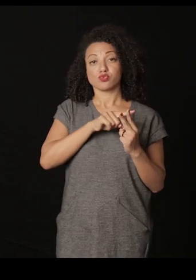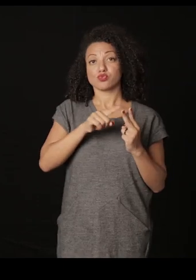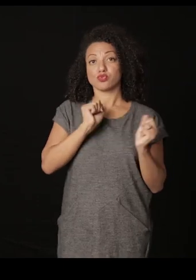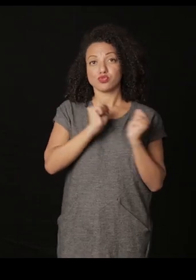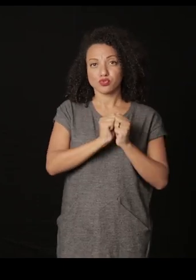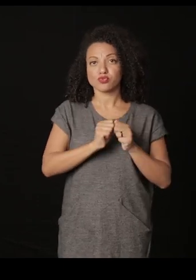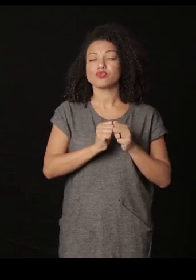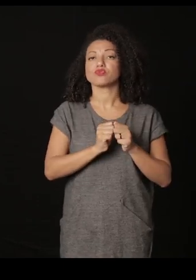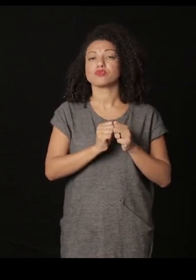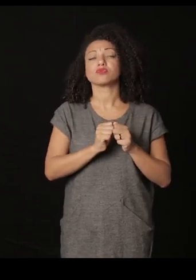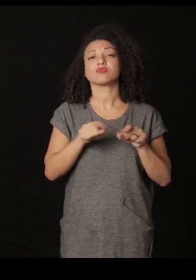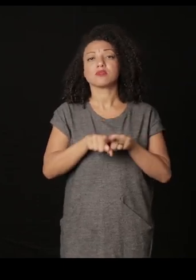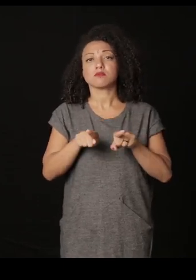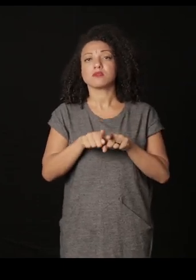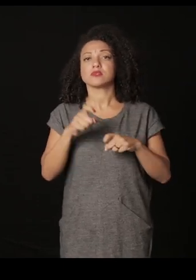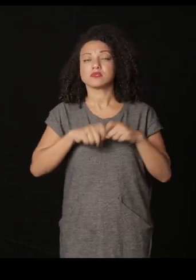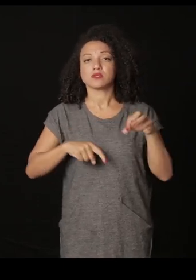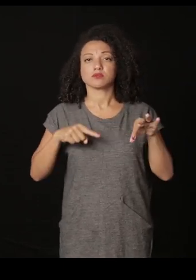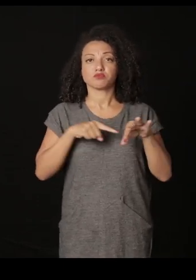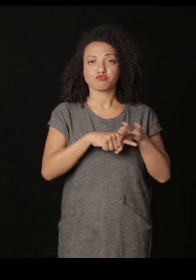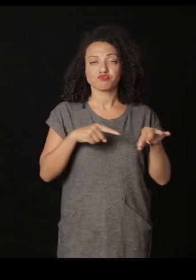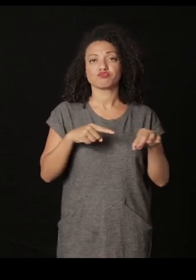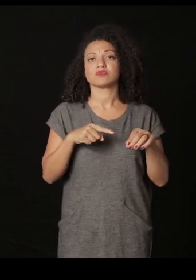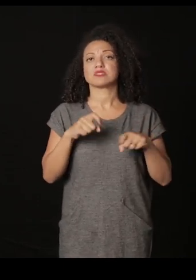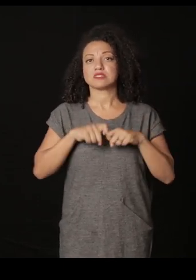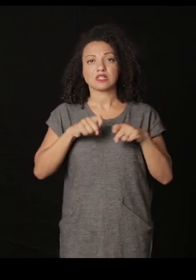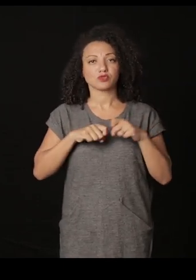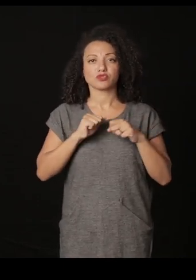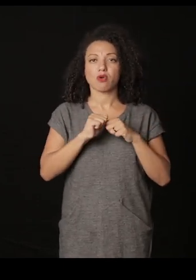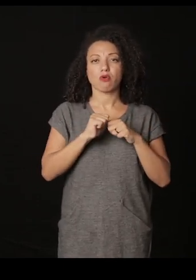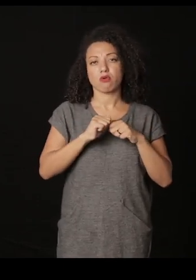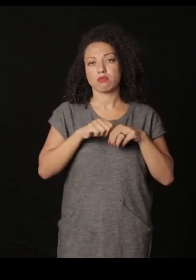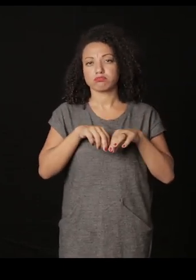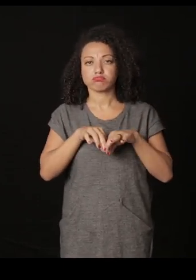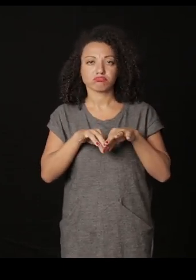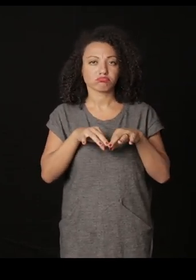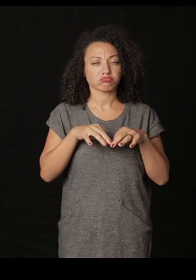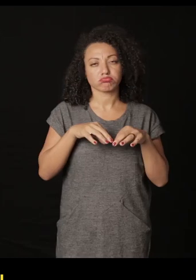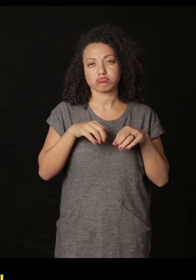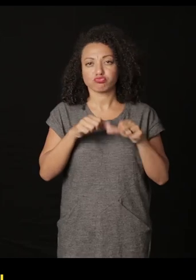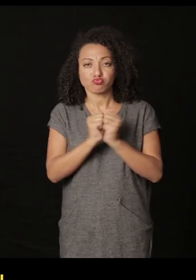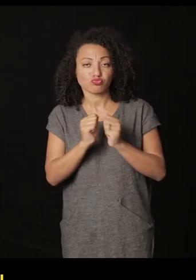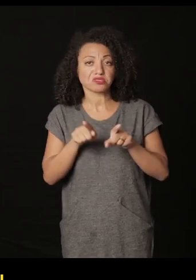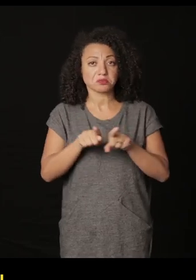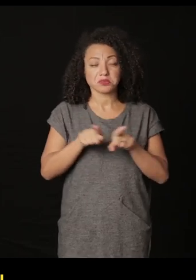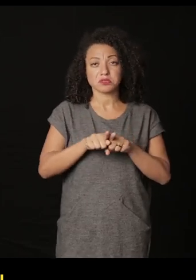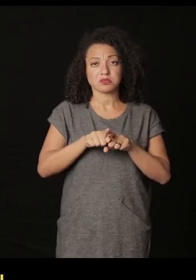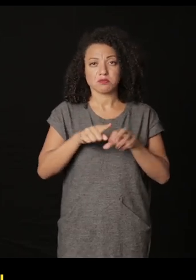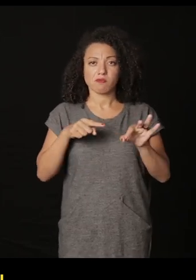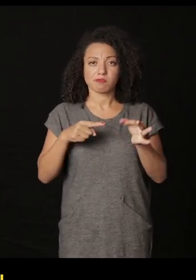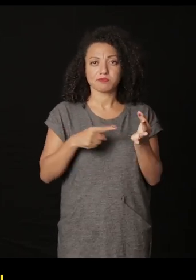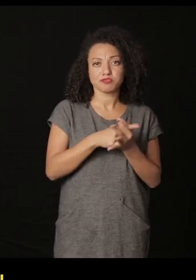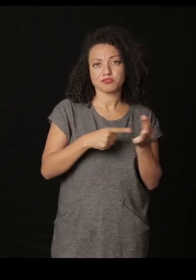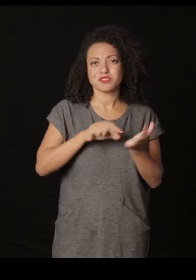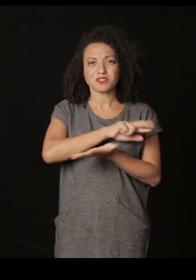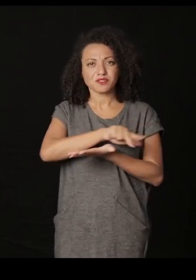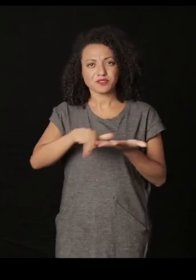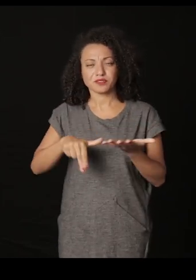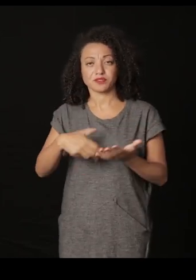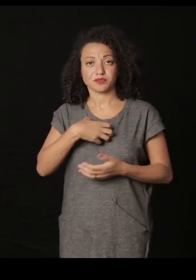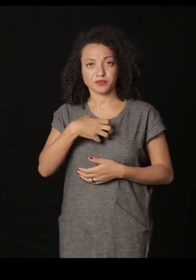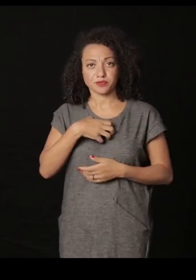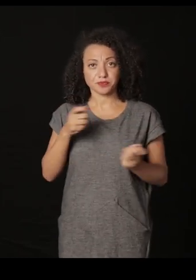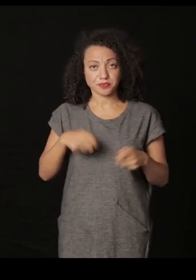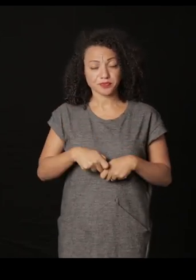el orgasmo de él mútuo, el sexo con penetración, el sexo sin penetración, el sexo con penetración anal, y